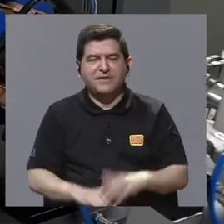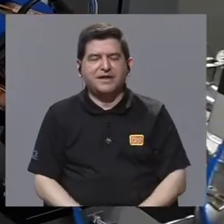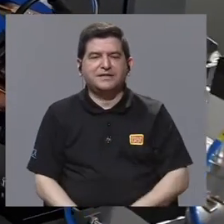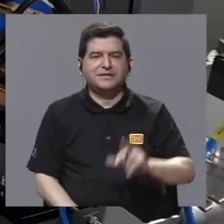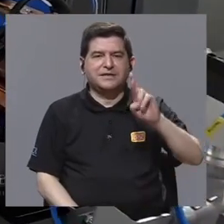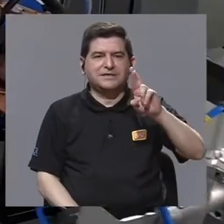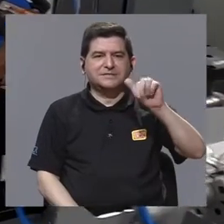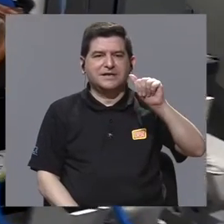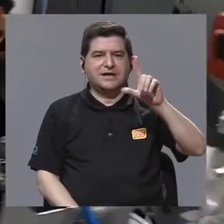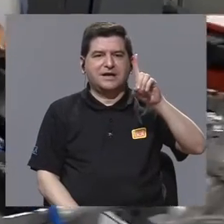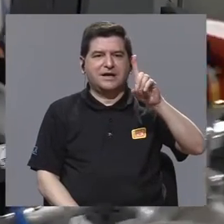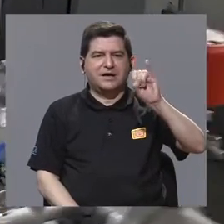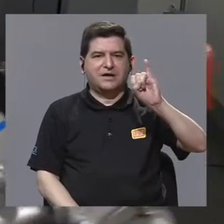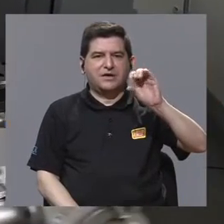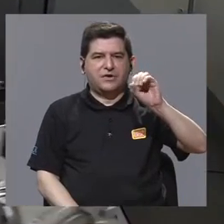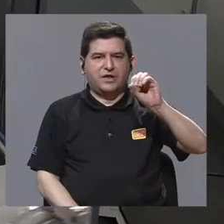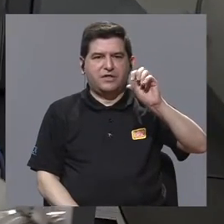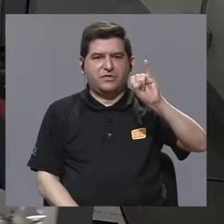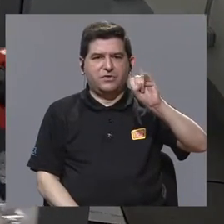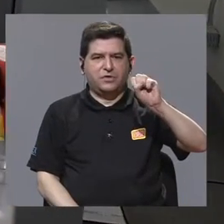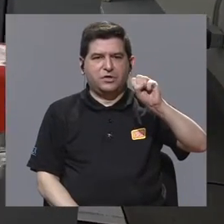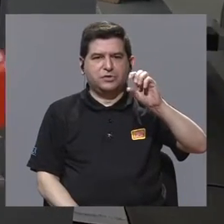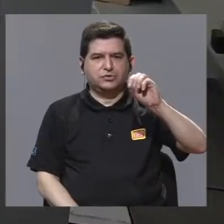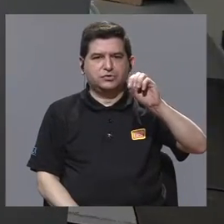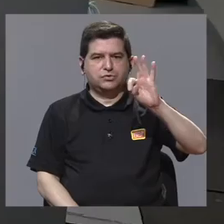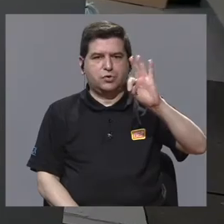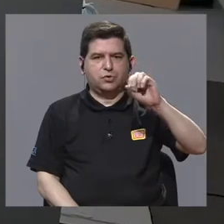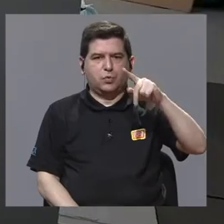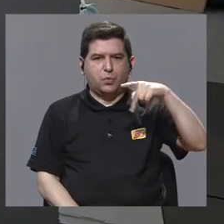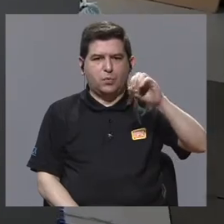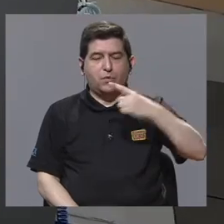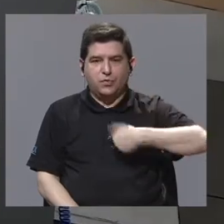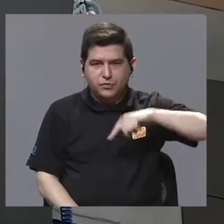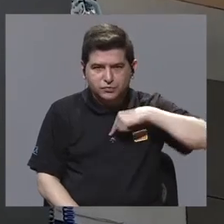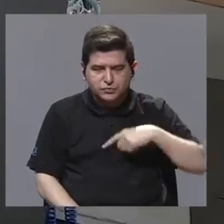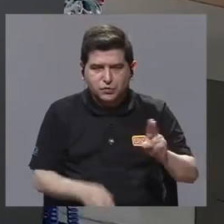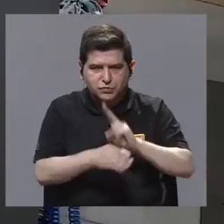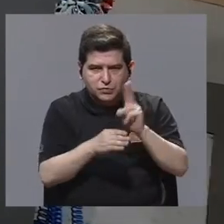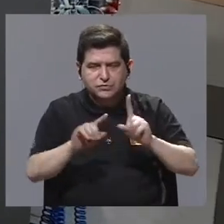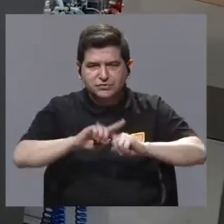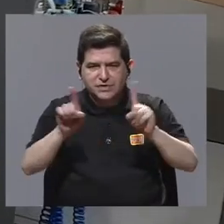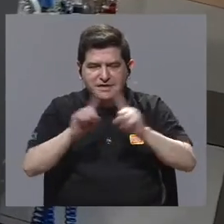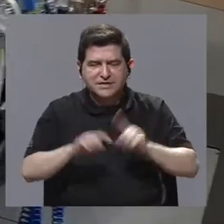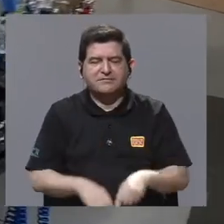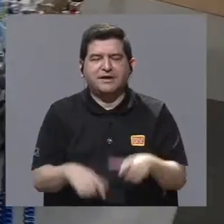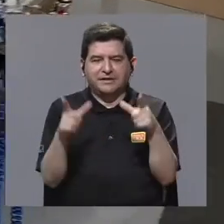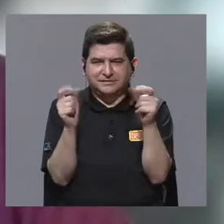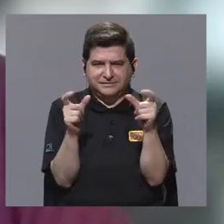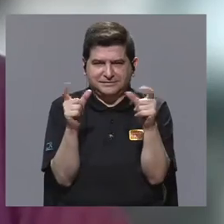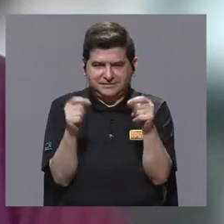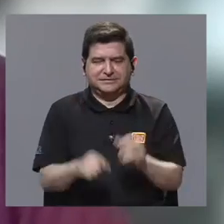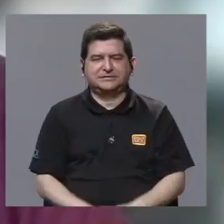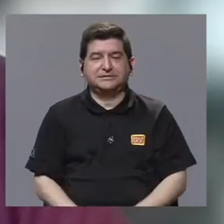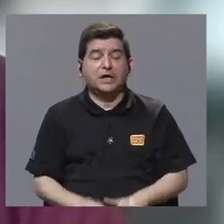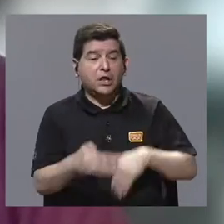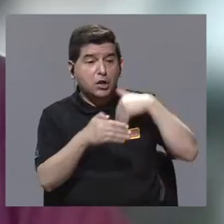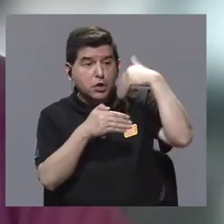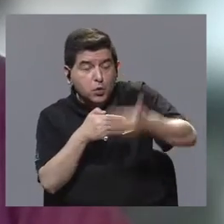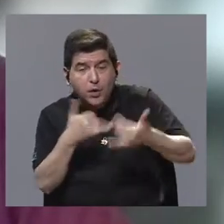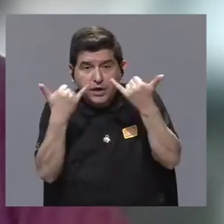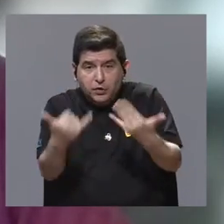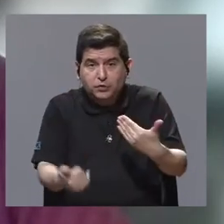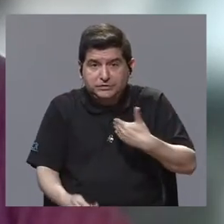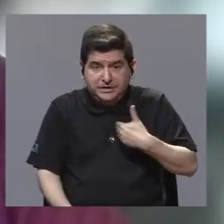radioisótopos que nosotros podemos hacer para el estudio de diferentes tumores. Posteriormente,